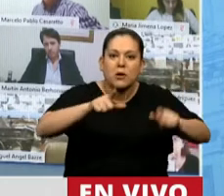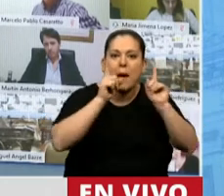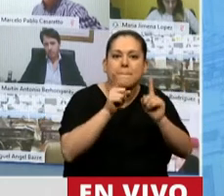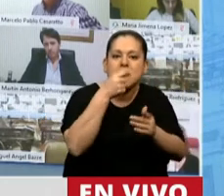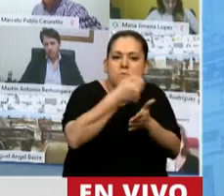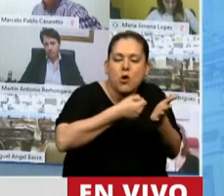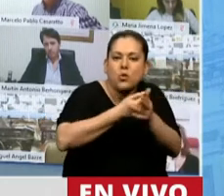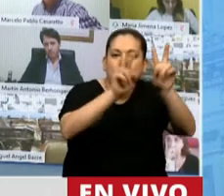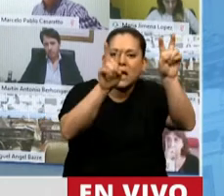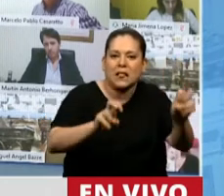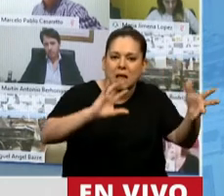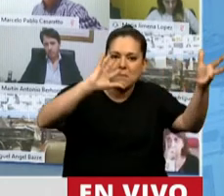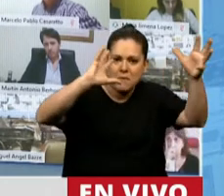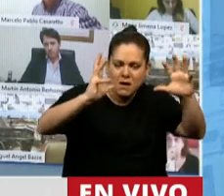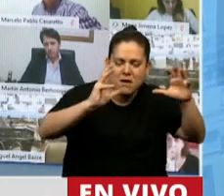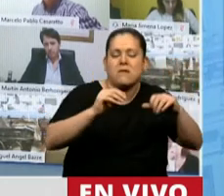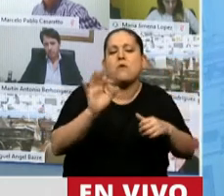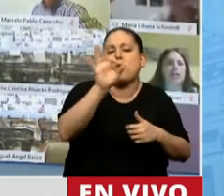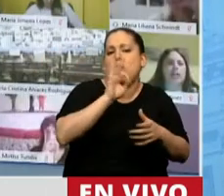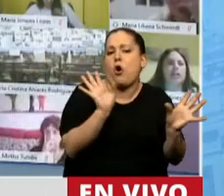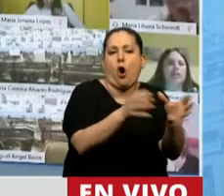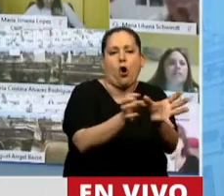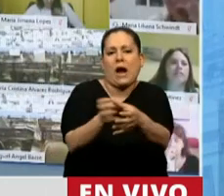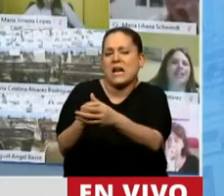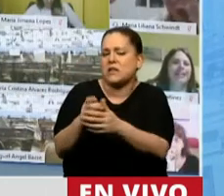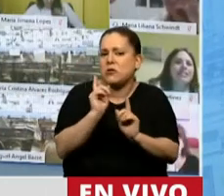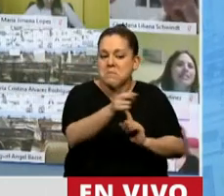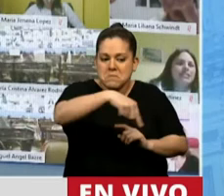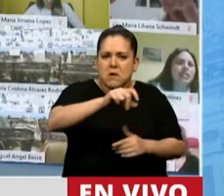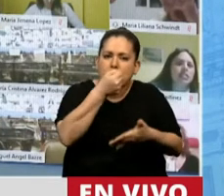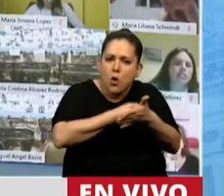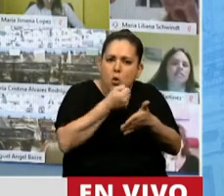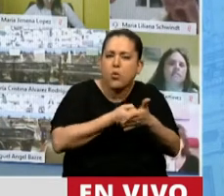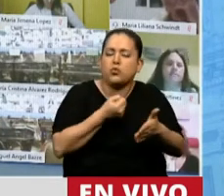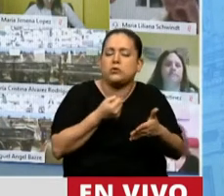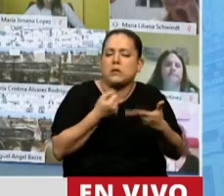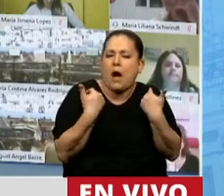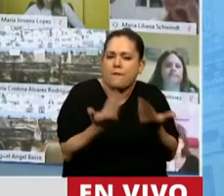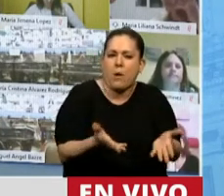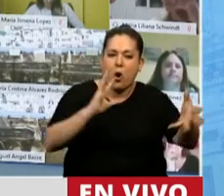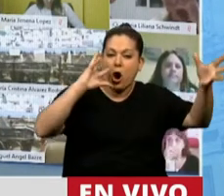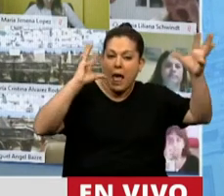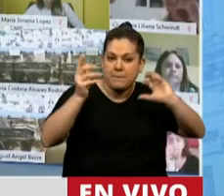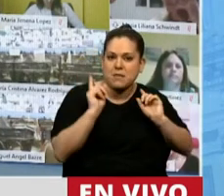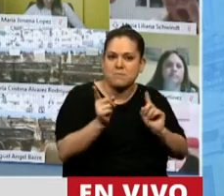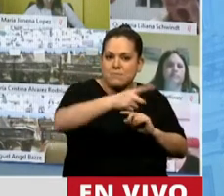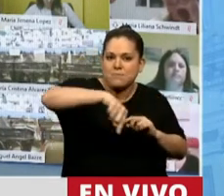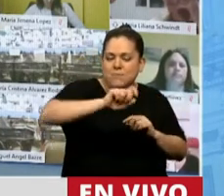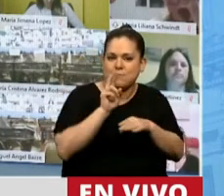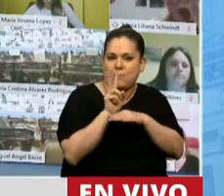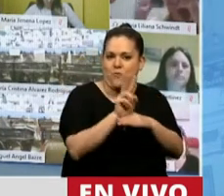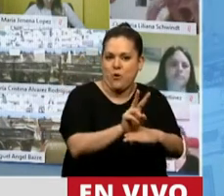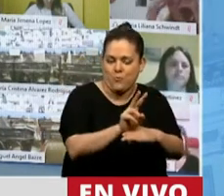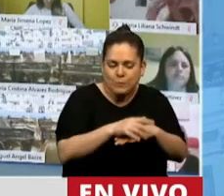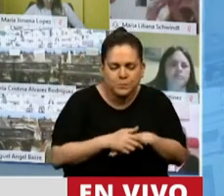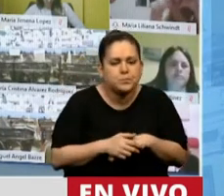particulares, a las organizaciones, que son quienes más van a defender a nuestro ambiente. En este nuevo